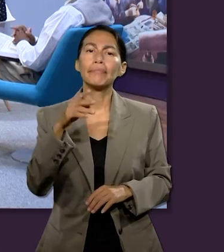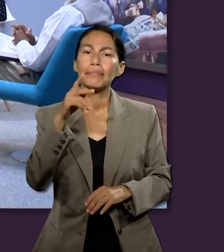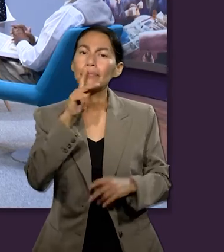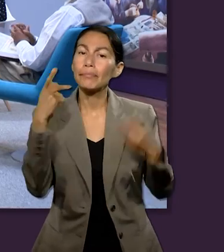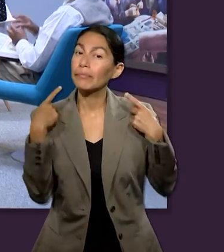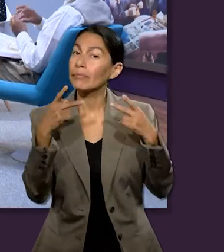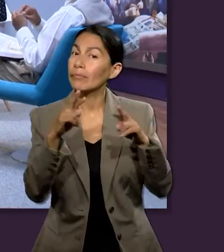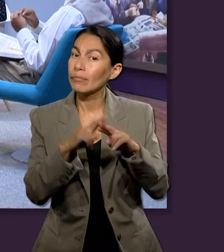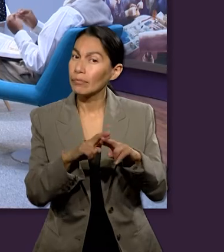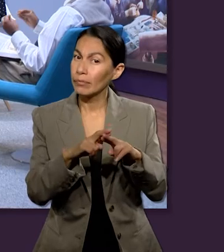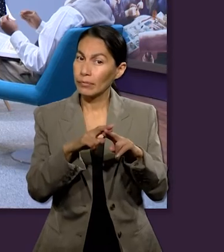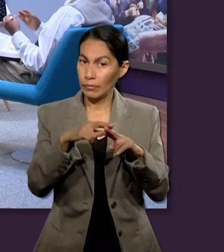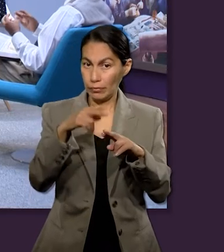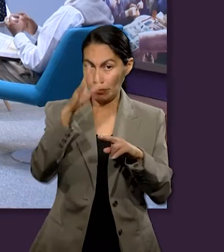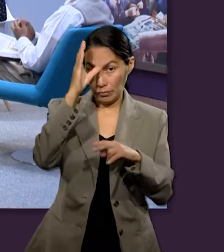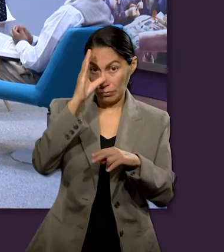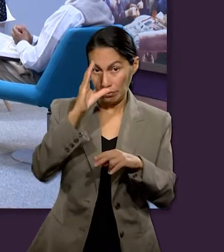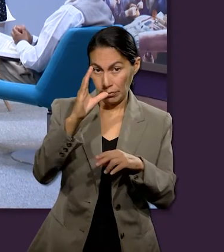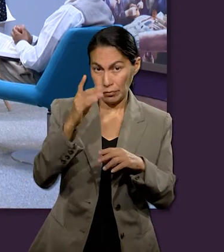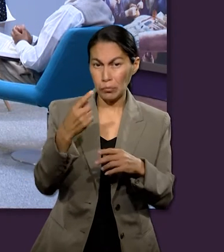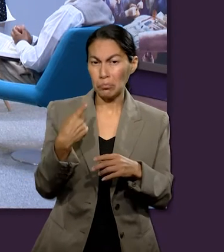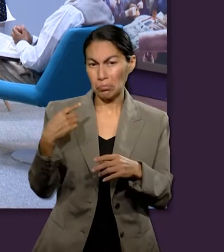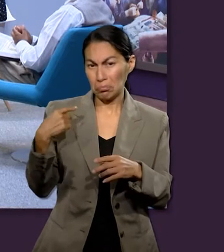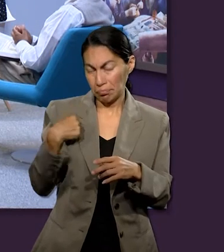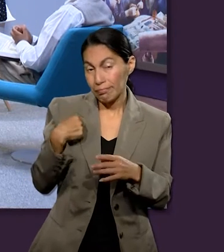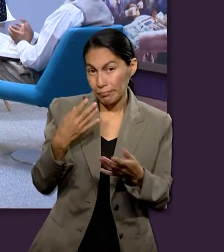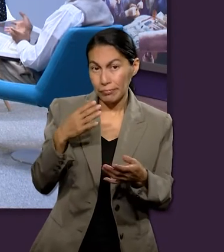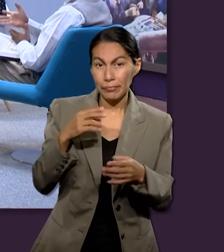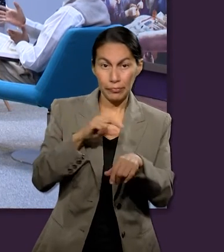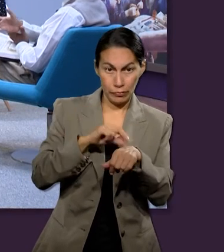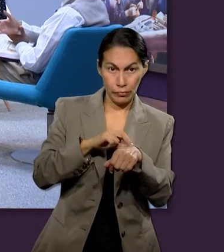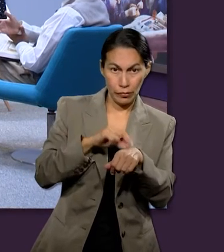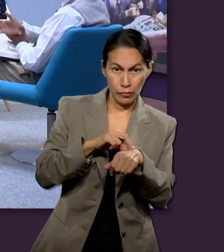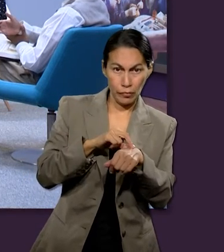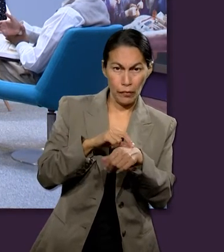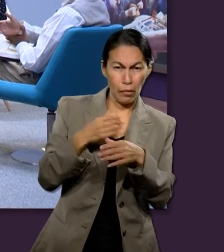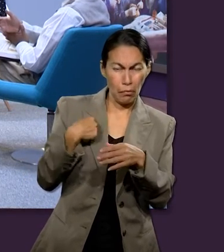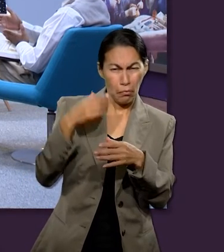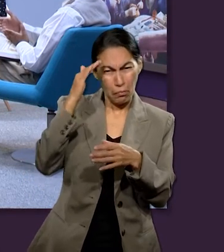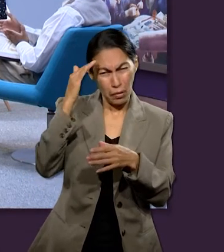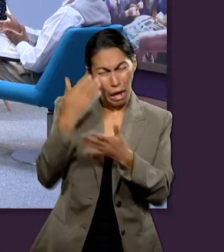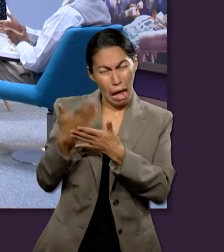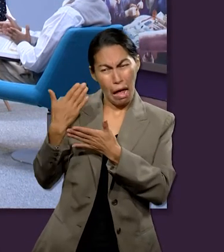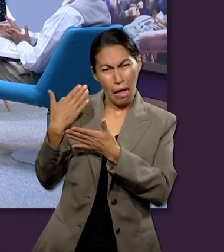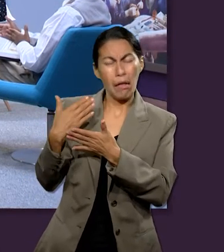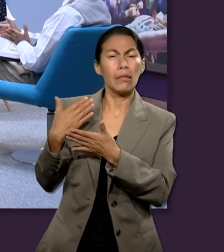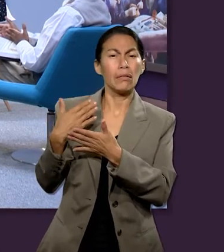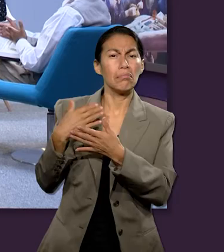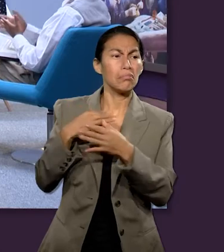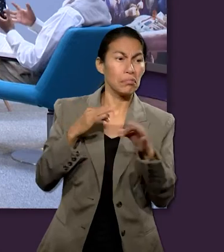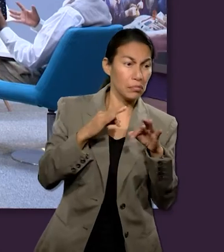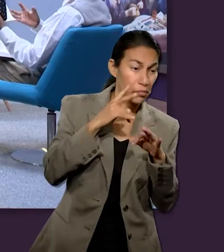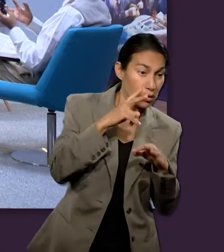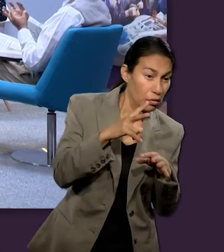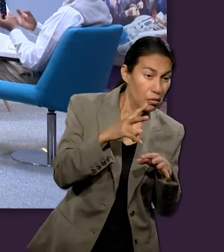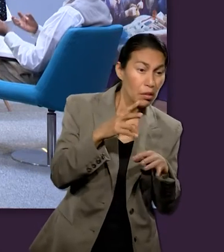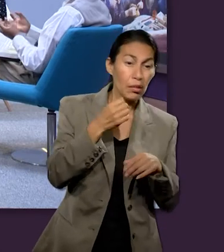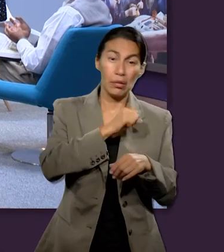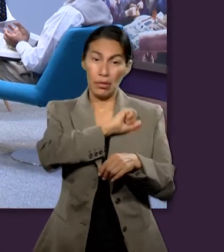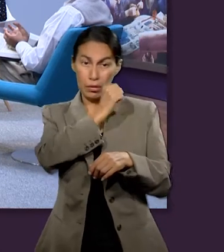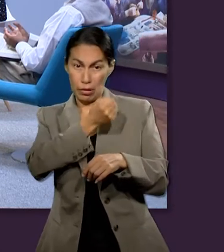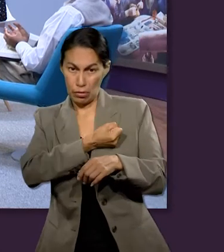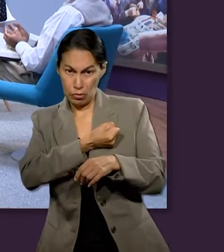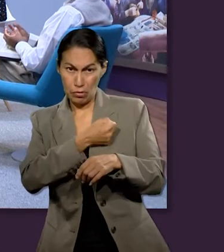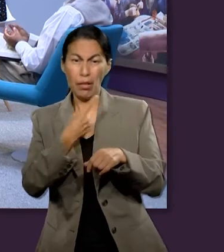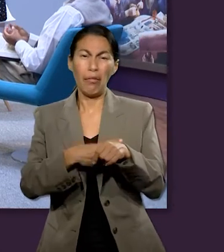profe Chiprián, desde el punto de vista médico, anteriormente se tenía un modelo donde se trabajaba simplemente la salud de